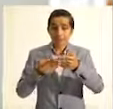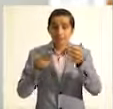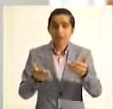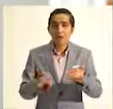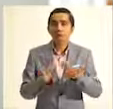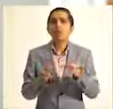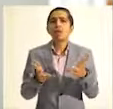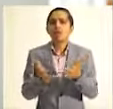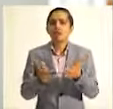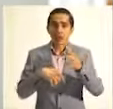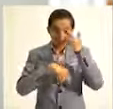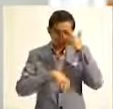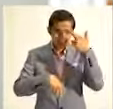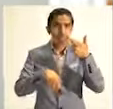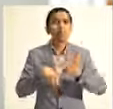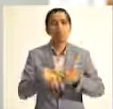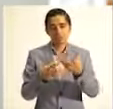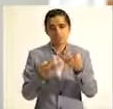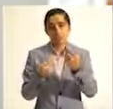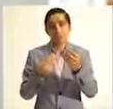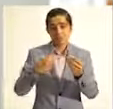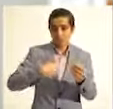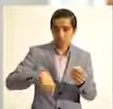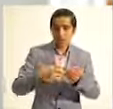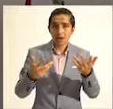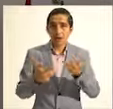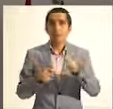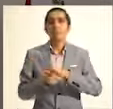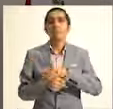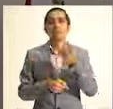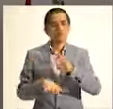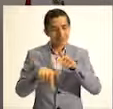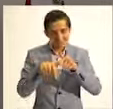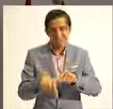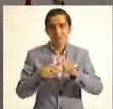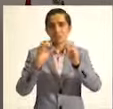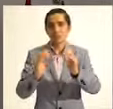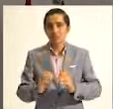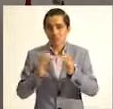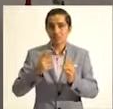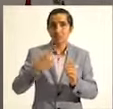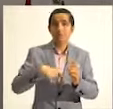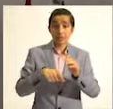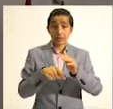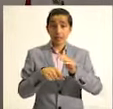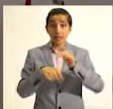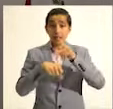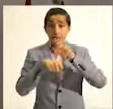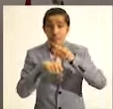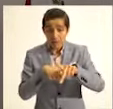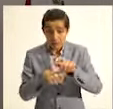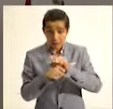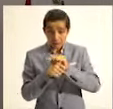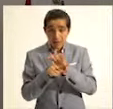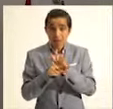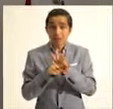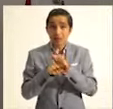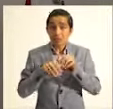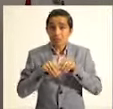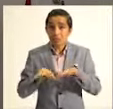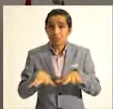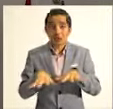hoy tenemos que hacerlo con mucha responsabilidad, porque tenemos que seguirnos cuidando, el riesgo de la